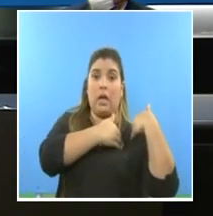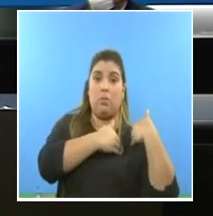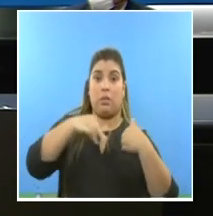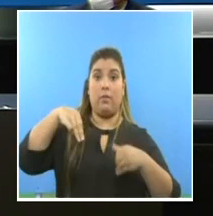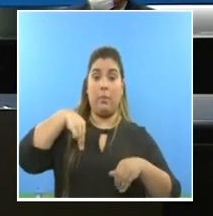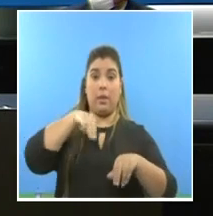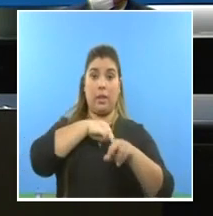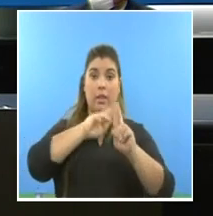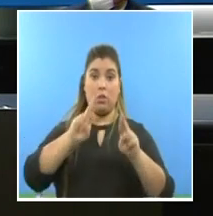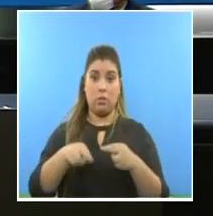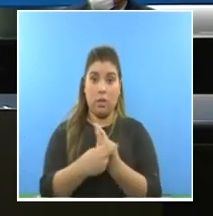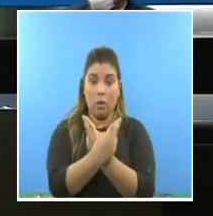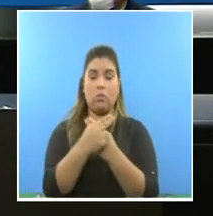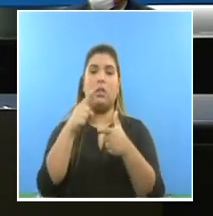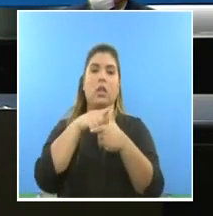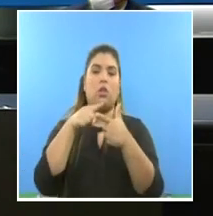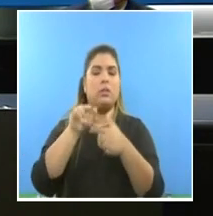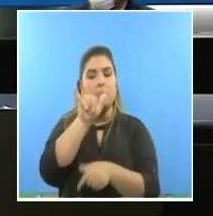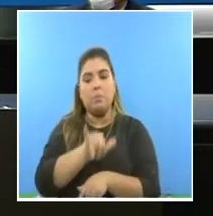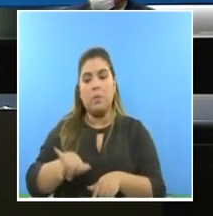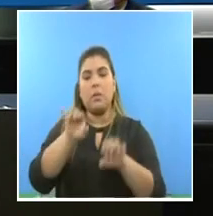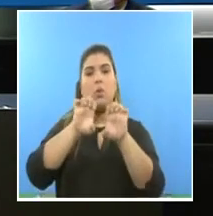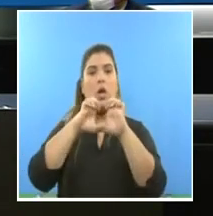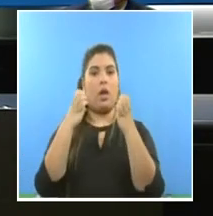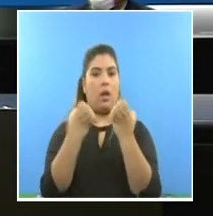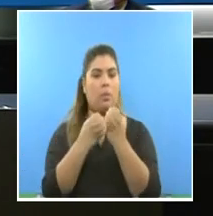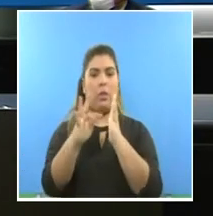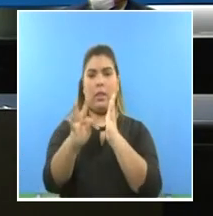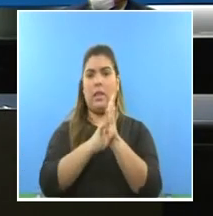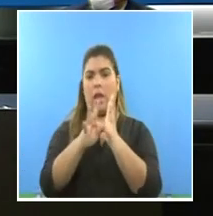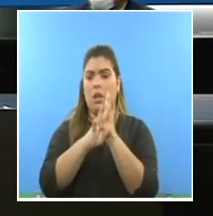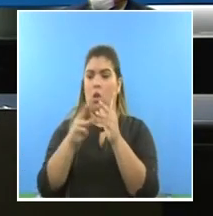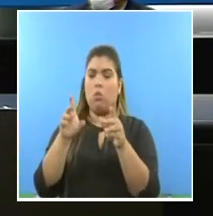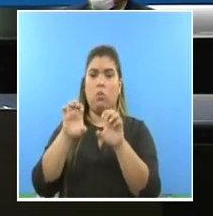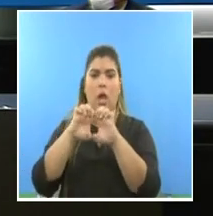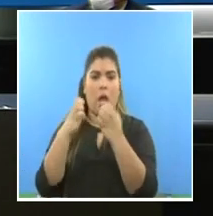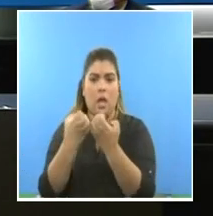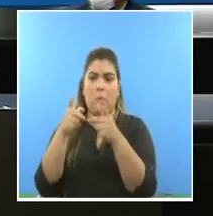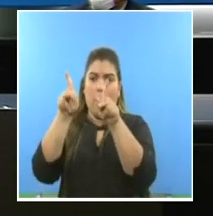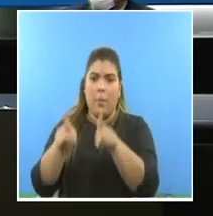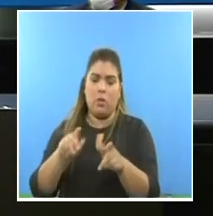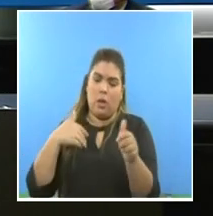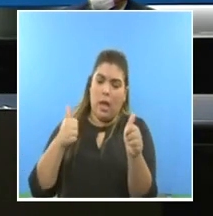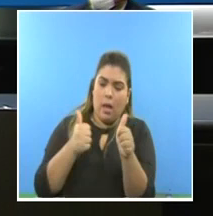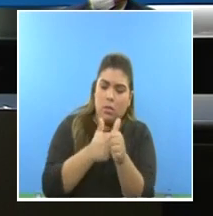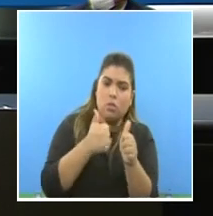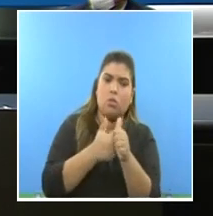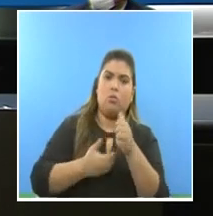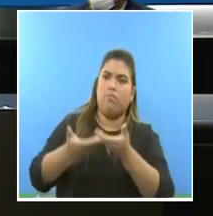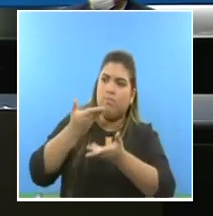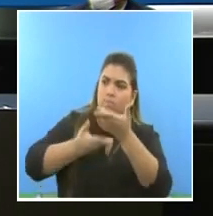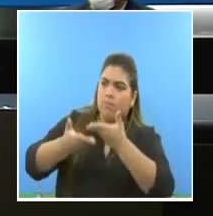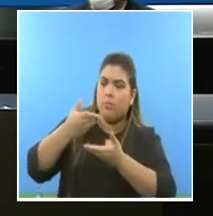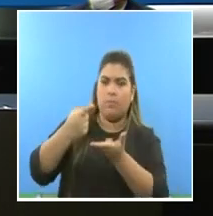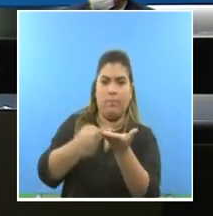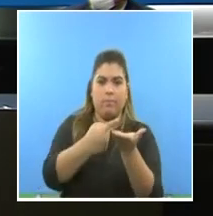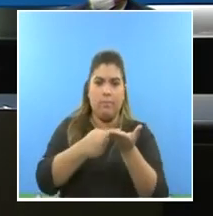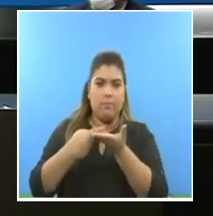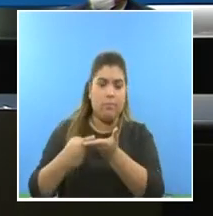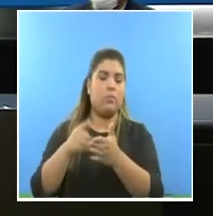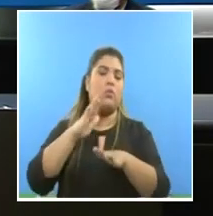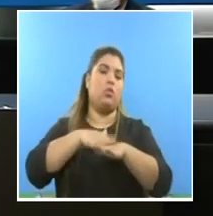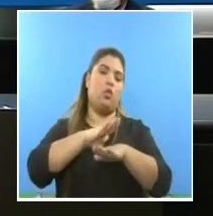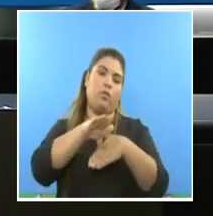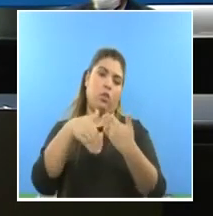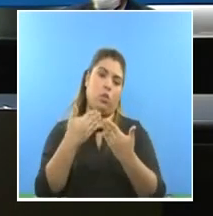equipo de asesores técnicos que estará trabajando directamente con el despacho superior, al cual